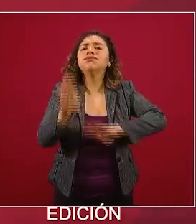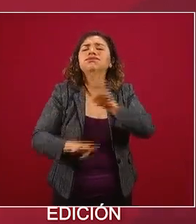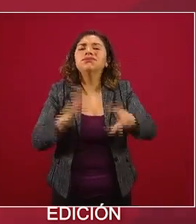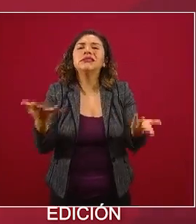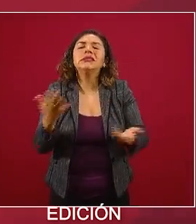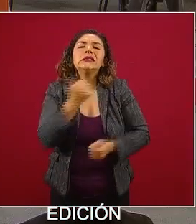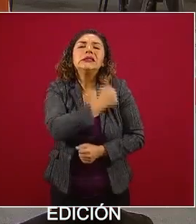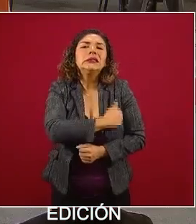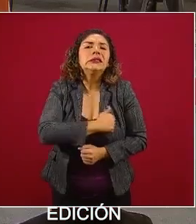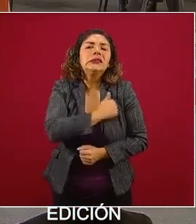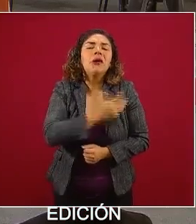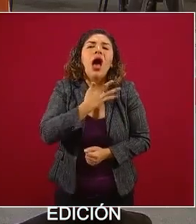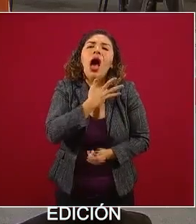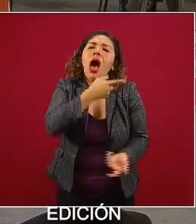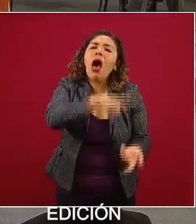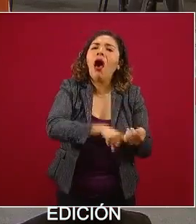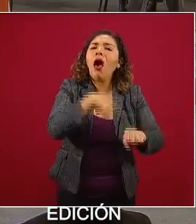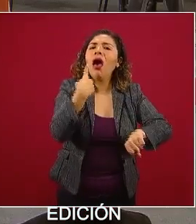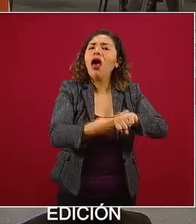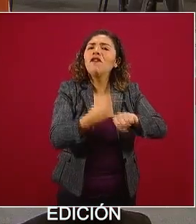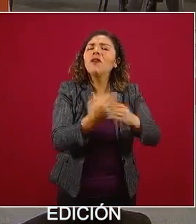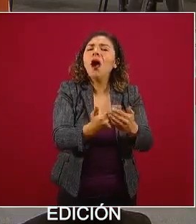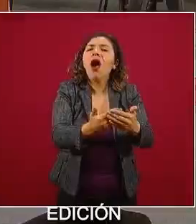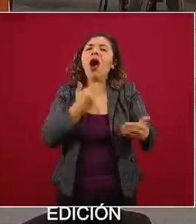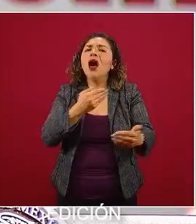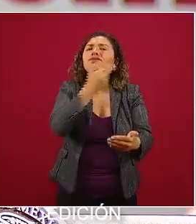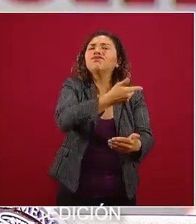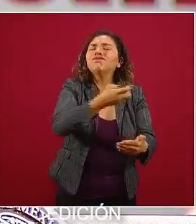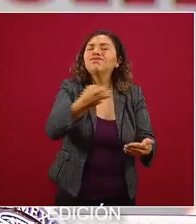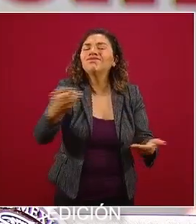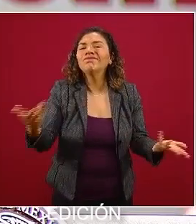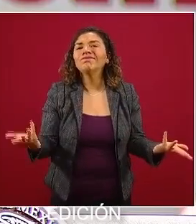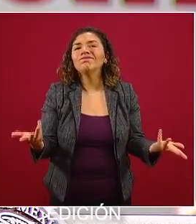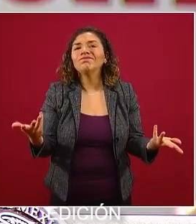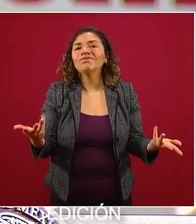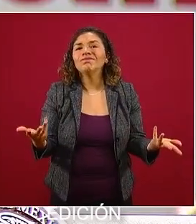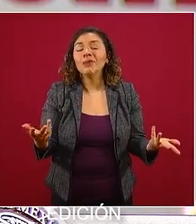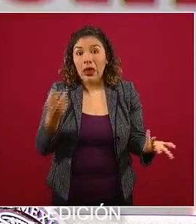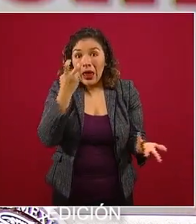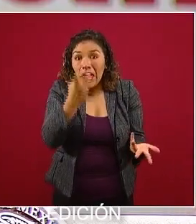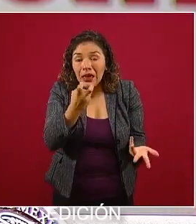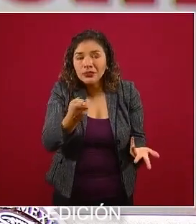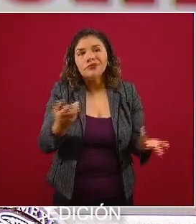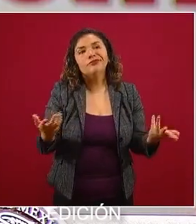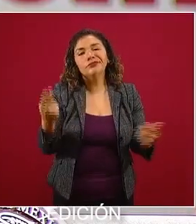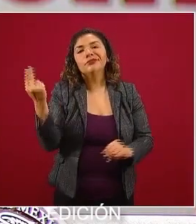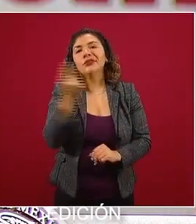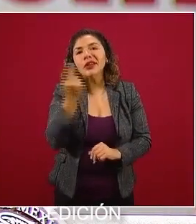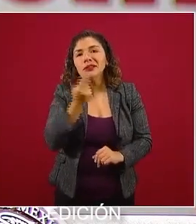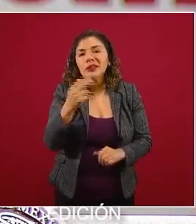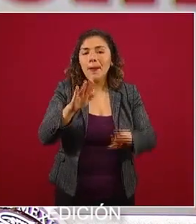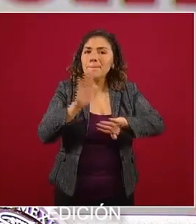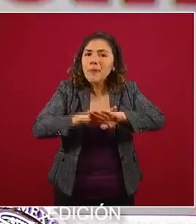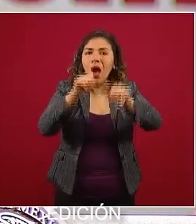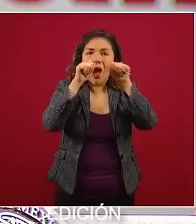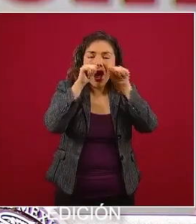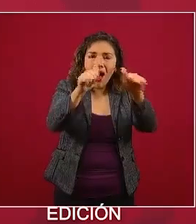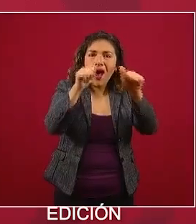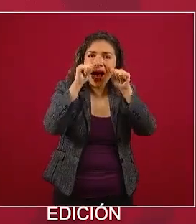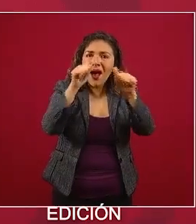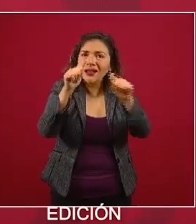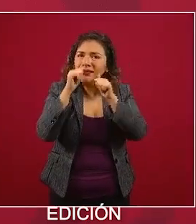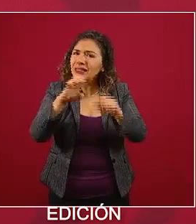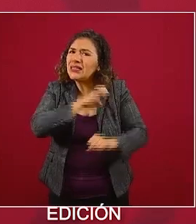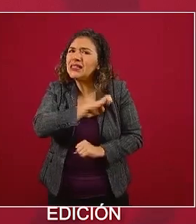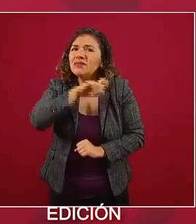desafortunadamente padece estas condiciones crónicas. Y eso requiere de una atención dirigida,